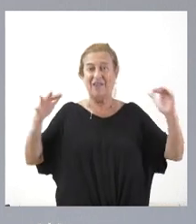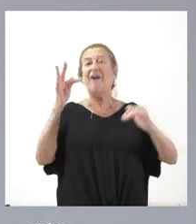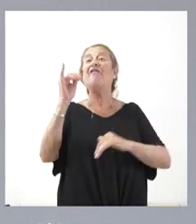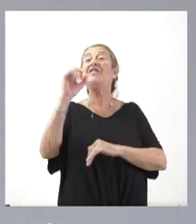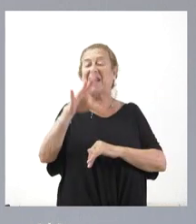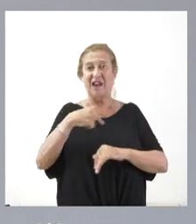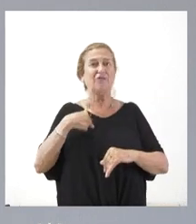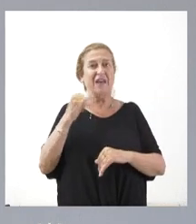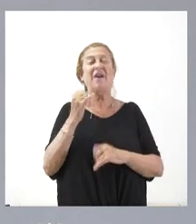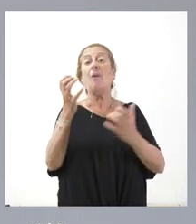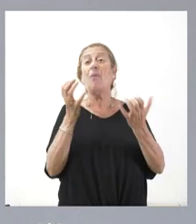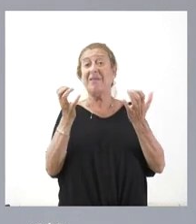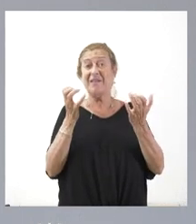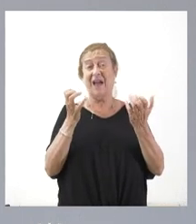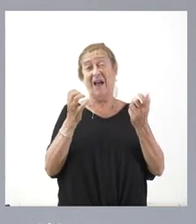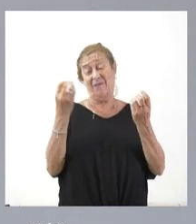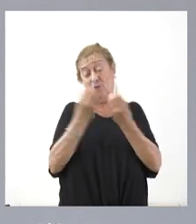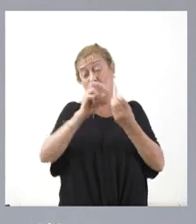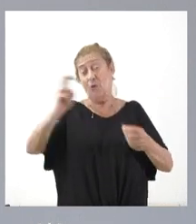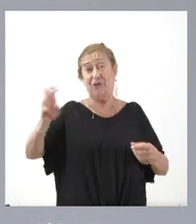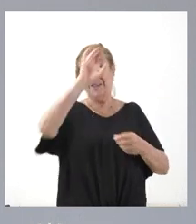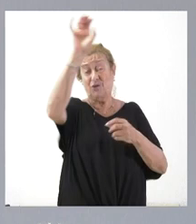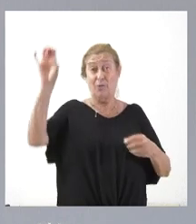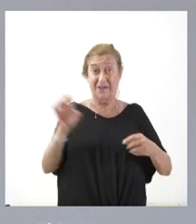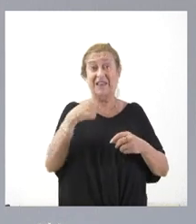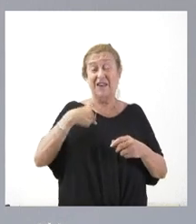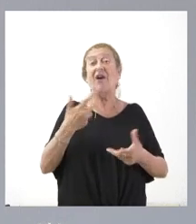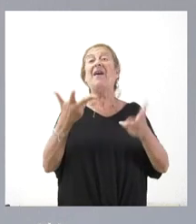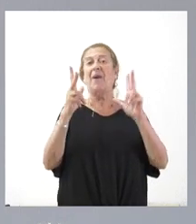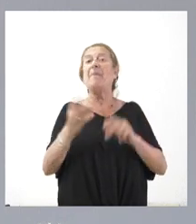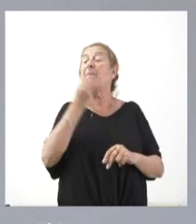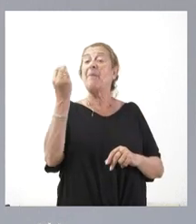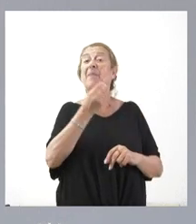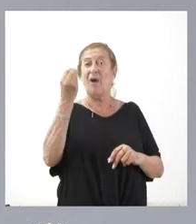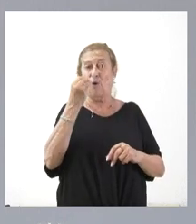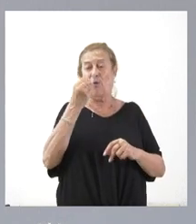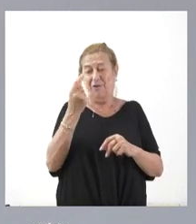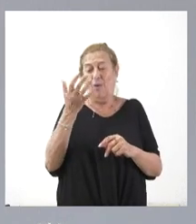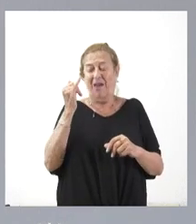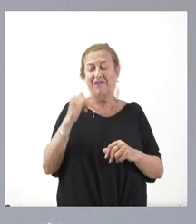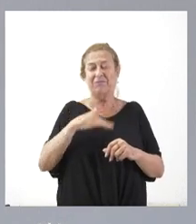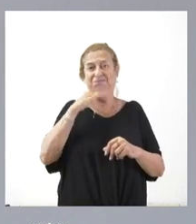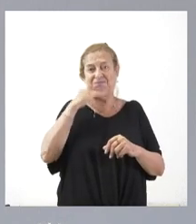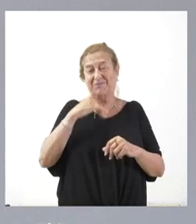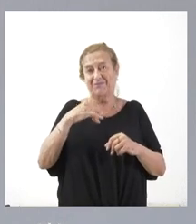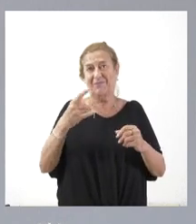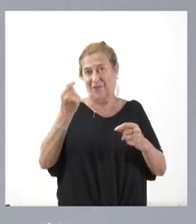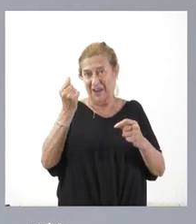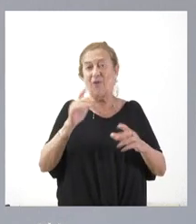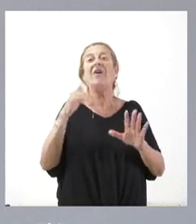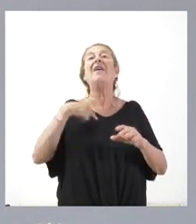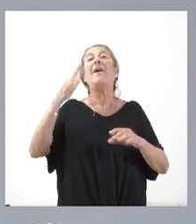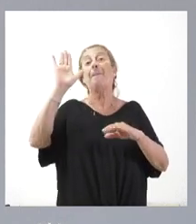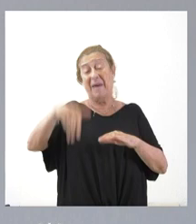Tenemos la ventaja, respecto a otras comunidades autónomas, de que disponemos de mejor solvencia financiera, disponemos de menos